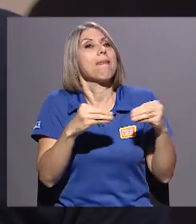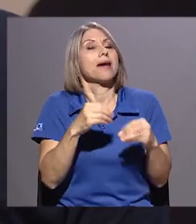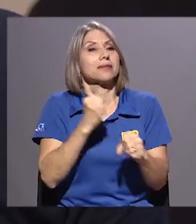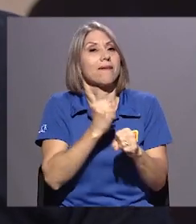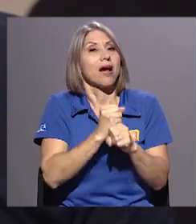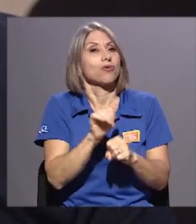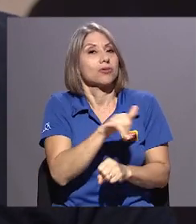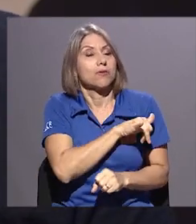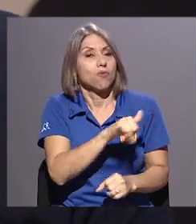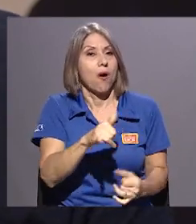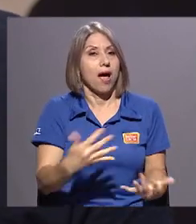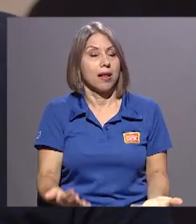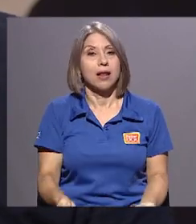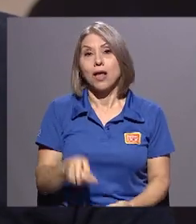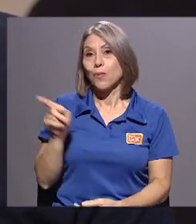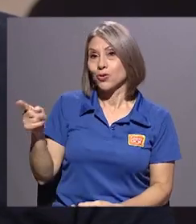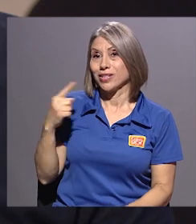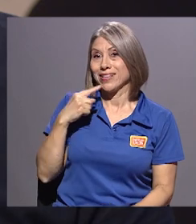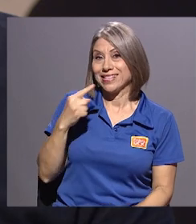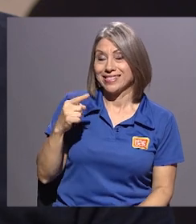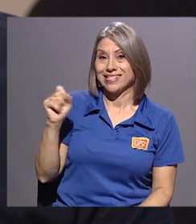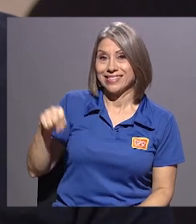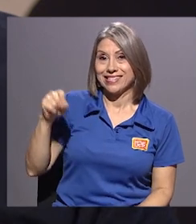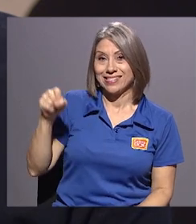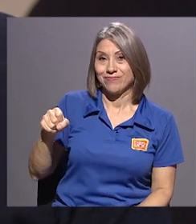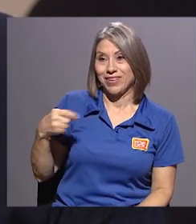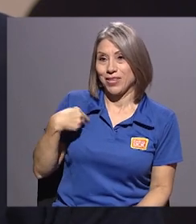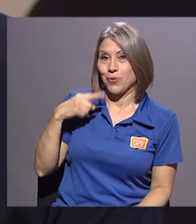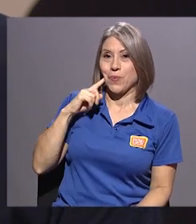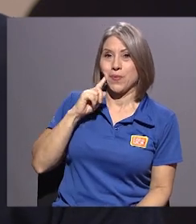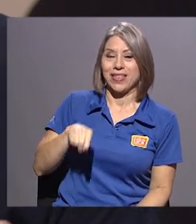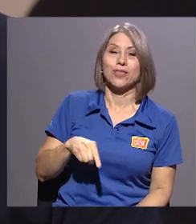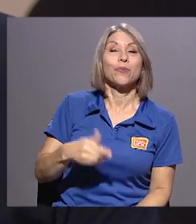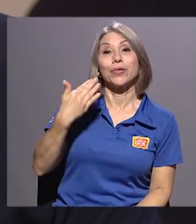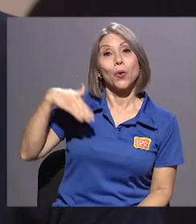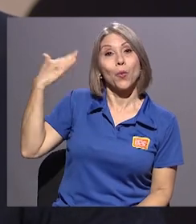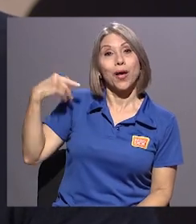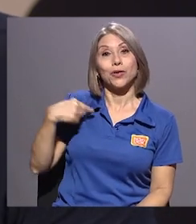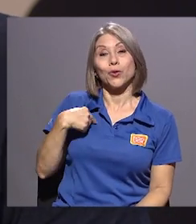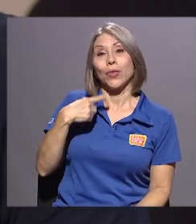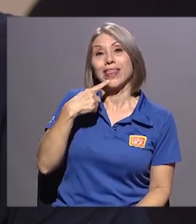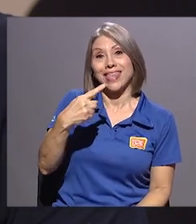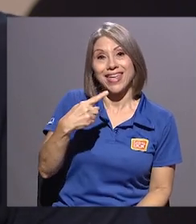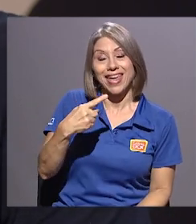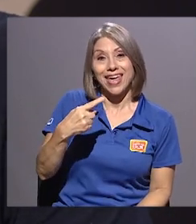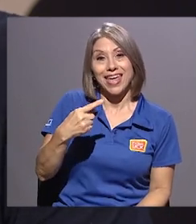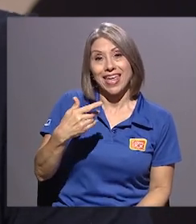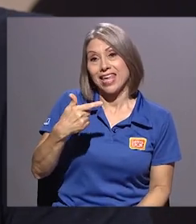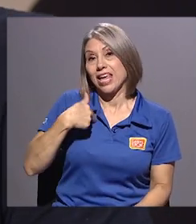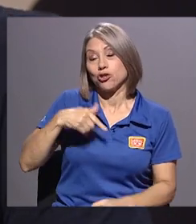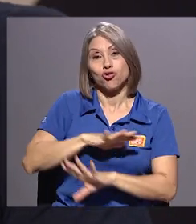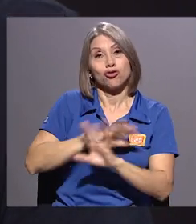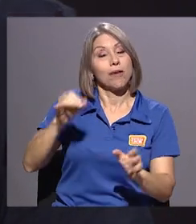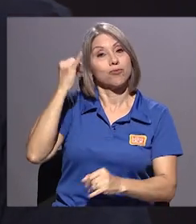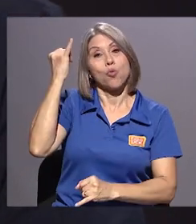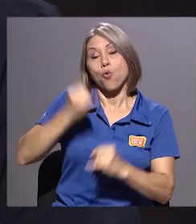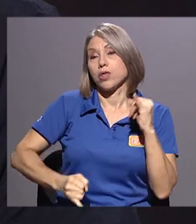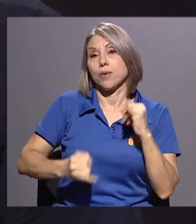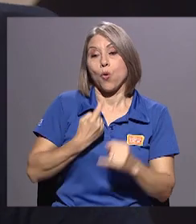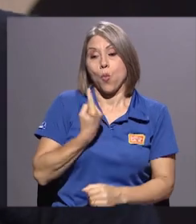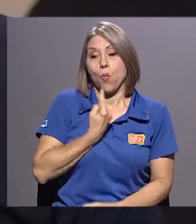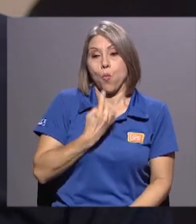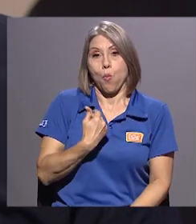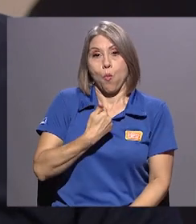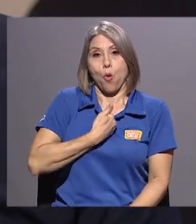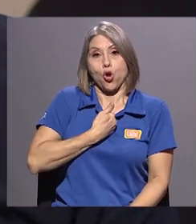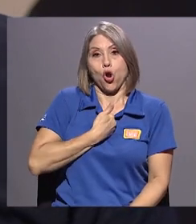Porque está bien lo que decís de la mentira. O sea, yo cuando dije con algo de Ricardo que iba a hacer mi último monólogo, realmente lo creí.